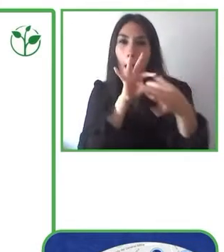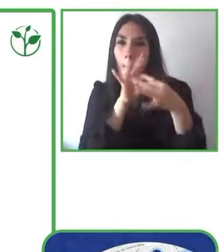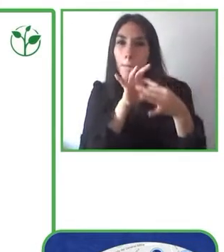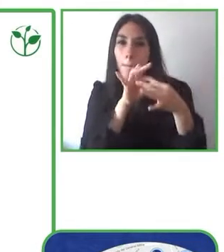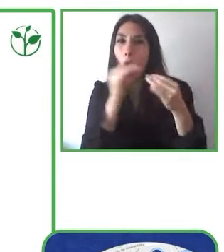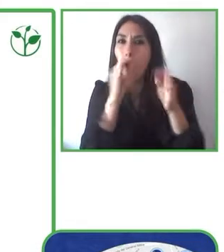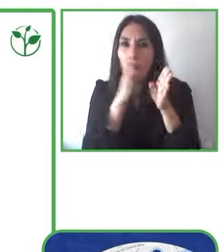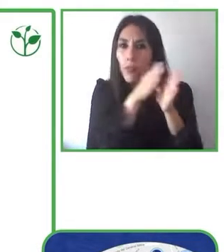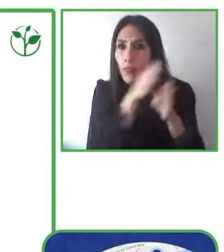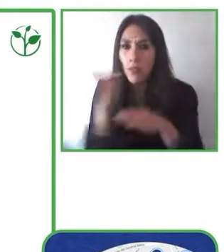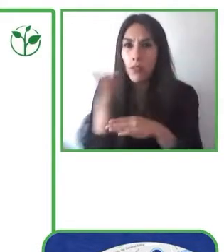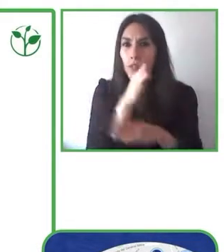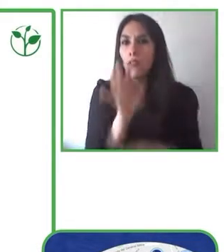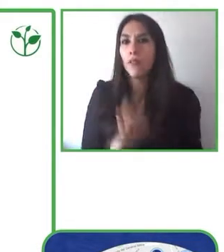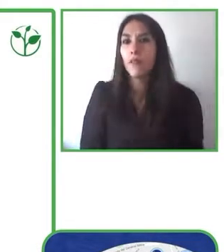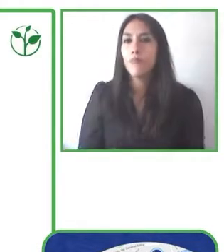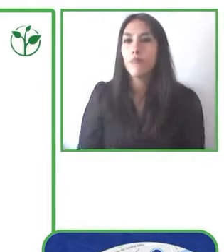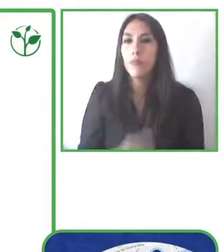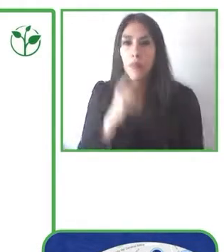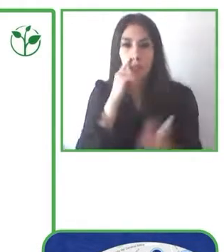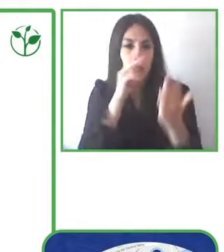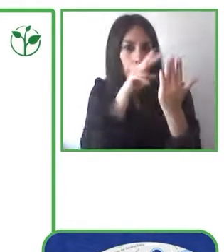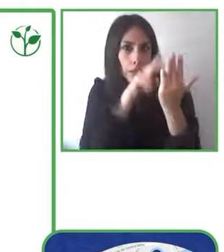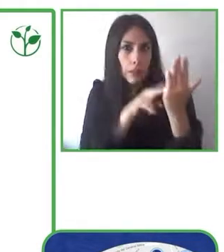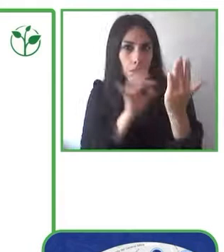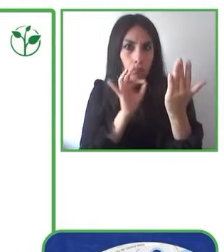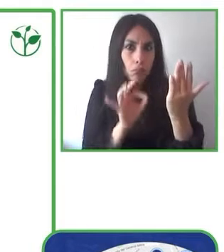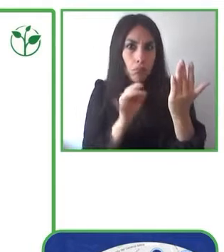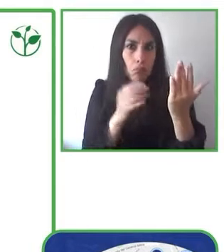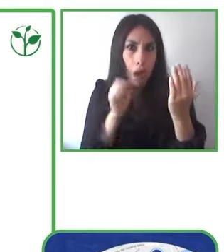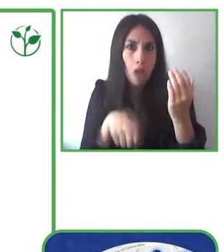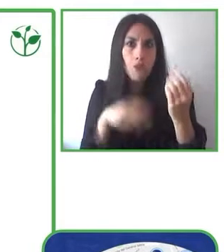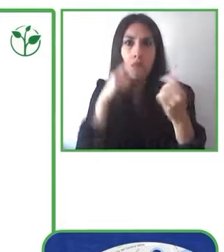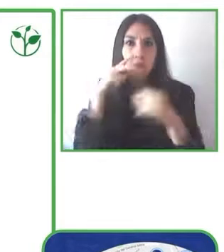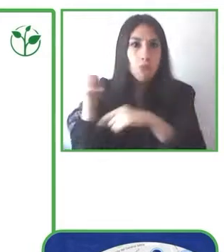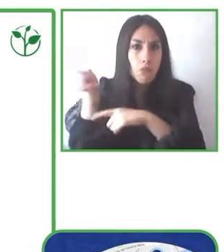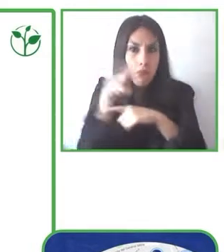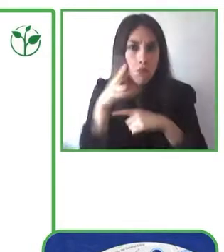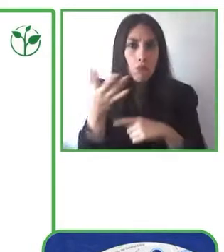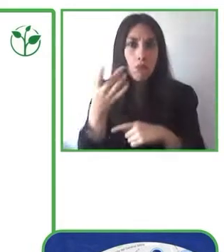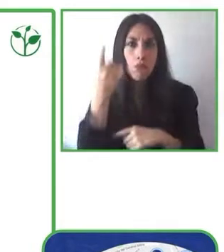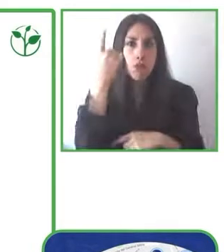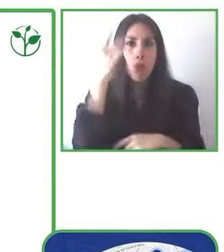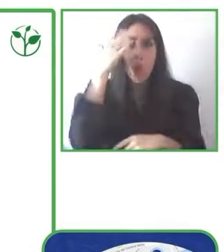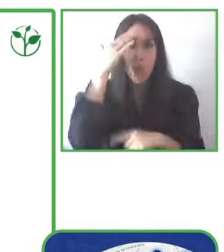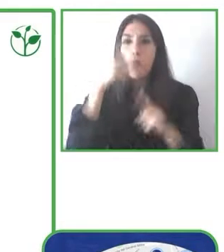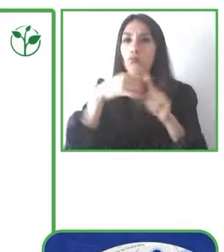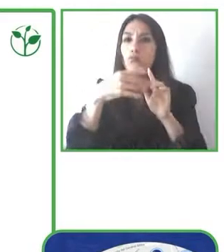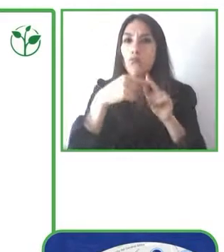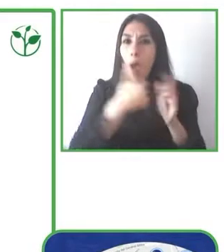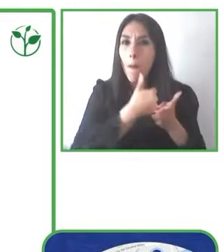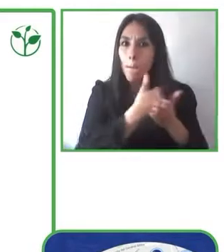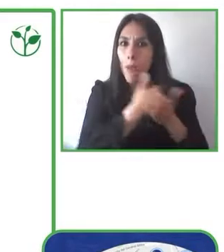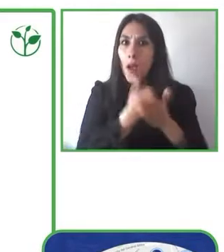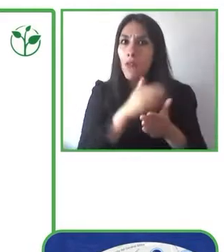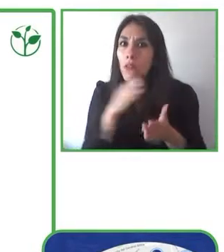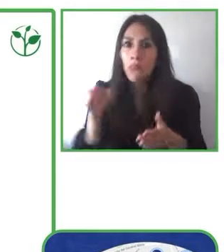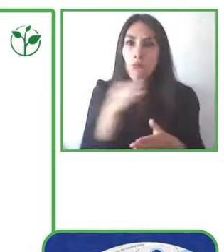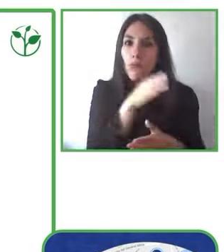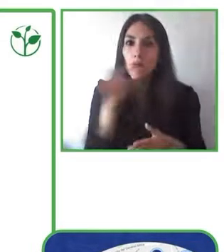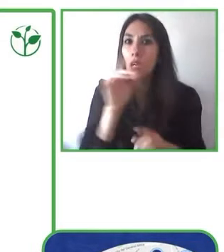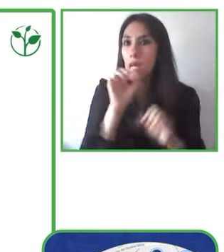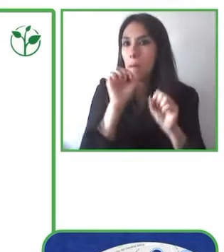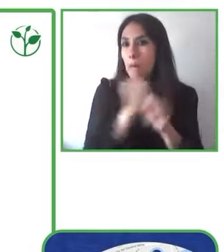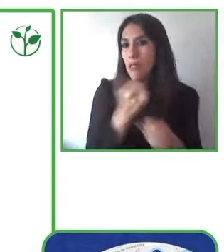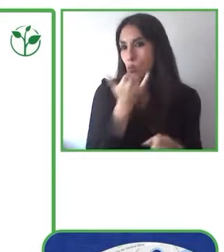la parte de administración, puede enviar directamente a una persona, a un oficial de policía. Y también, si la tecnología